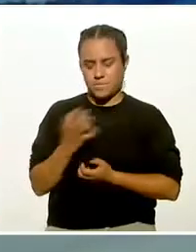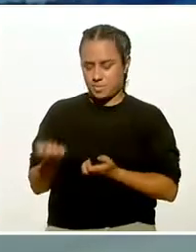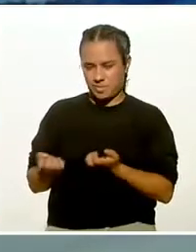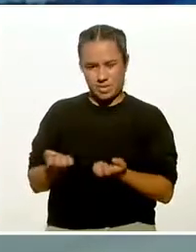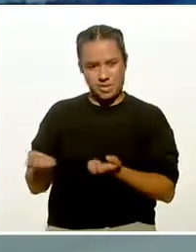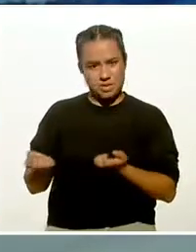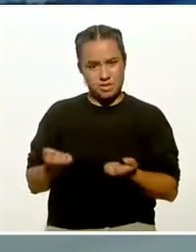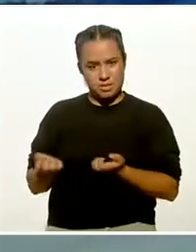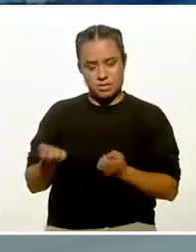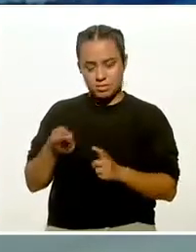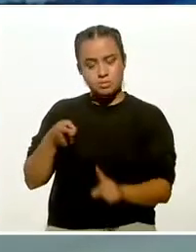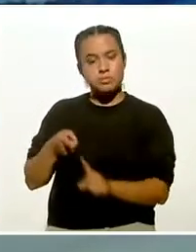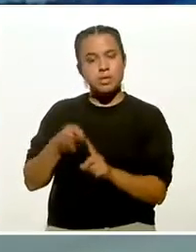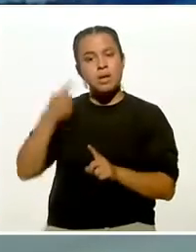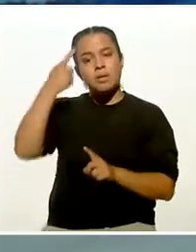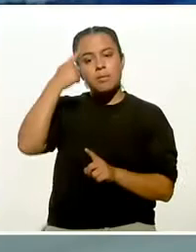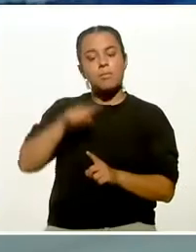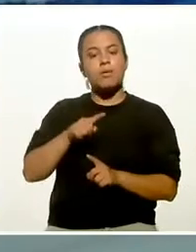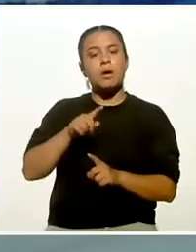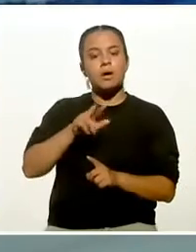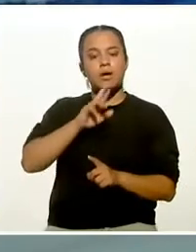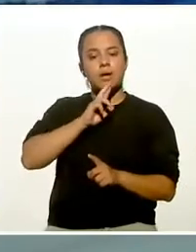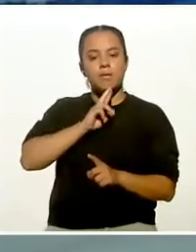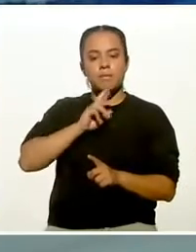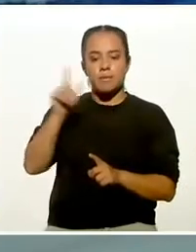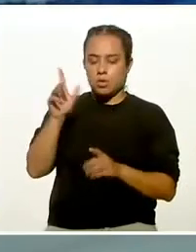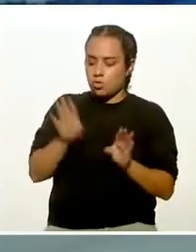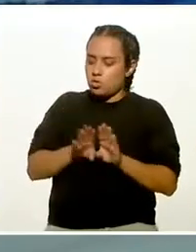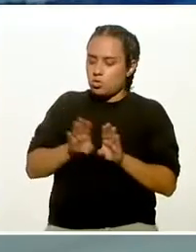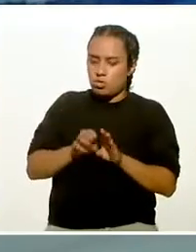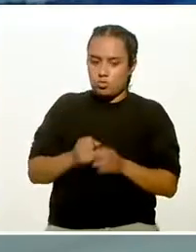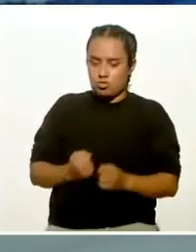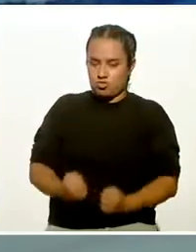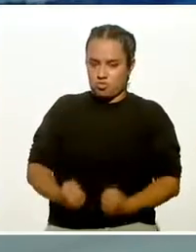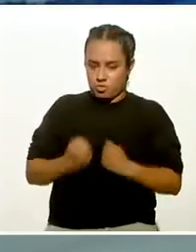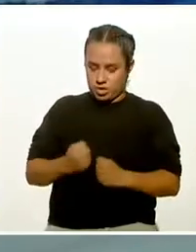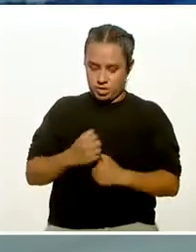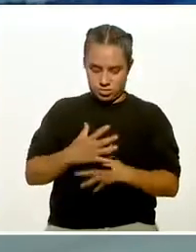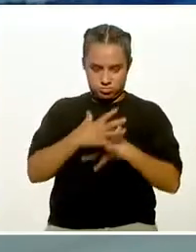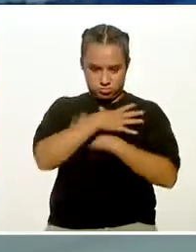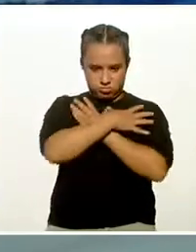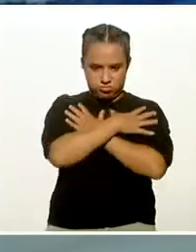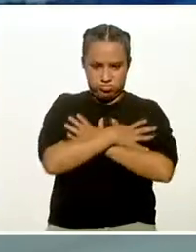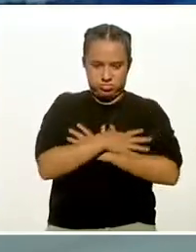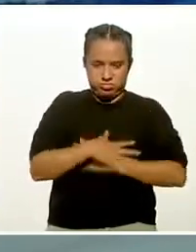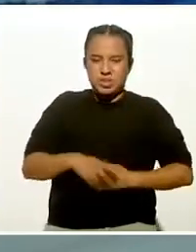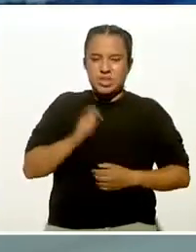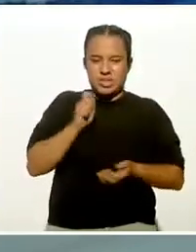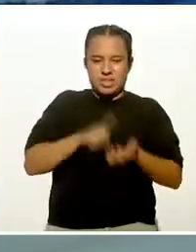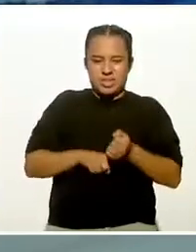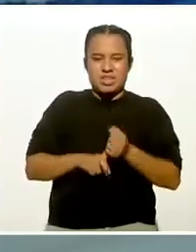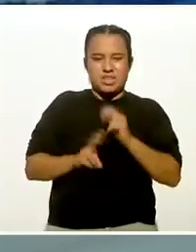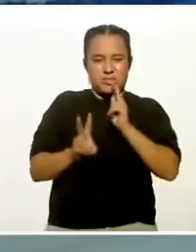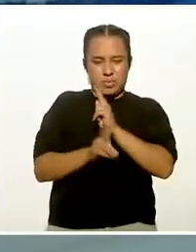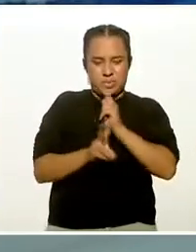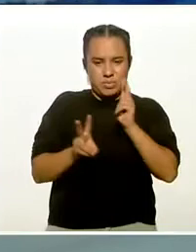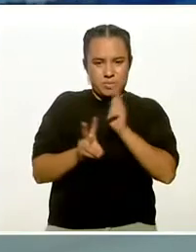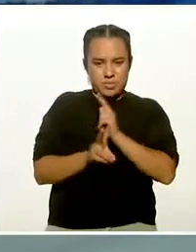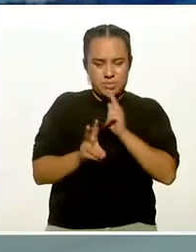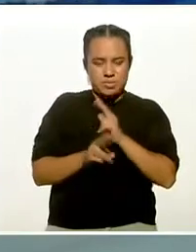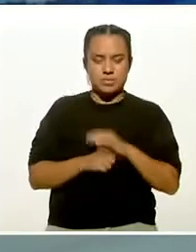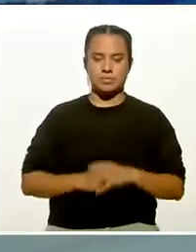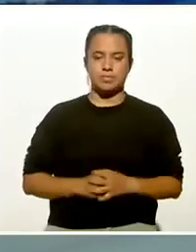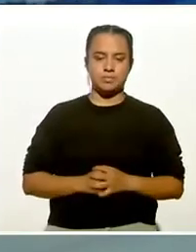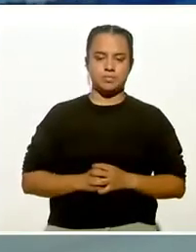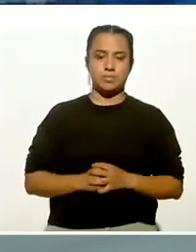enfocados para mejorar el tono y la fuerza de los músculos expiratorios, los que están involucrados en la respiración.